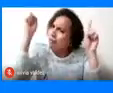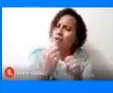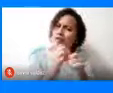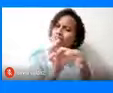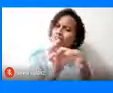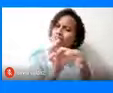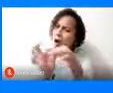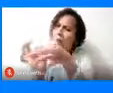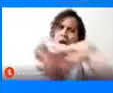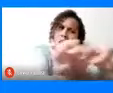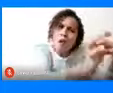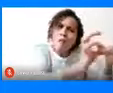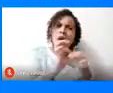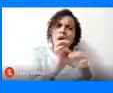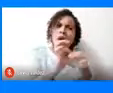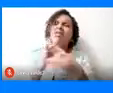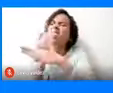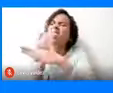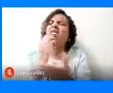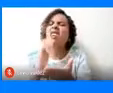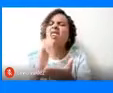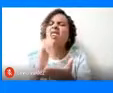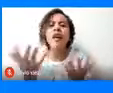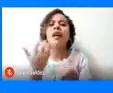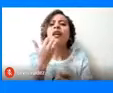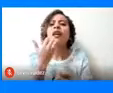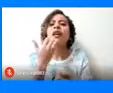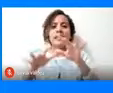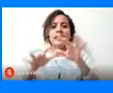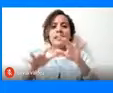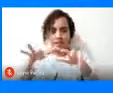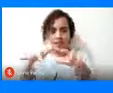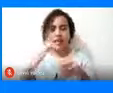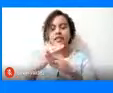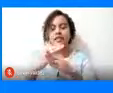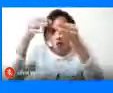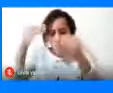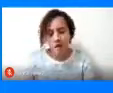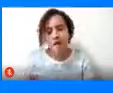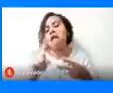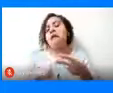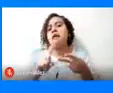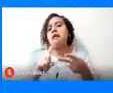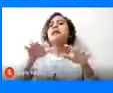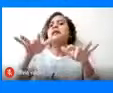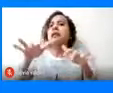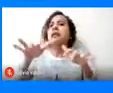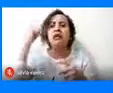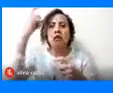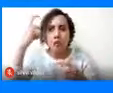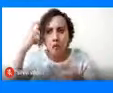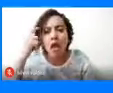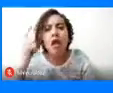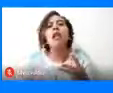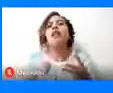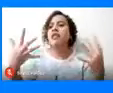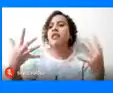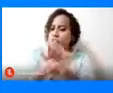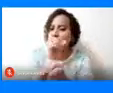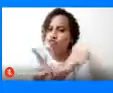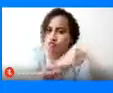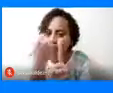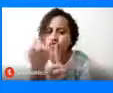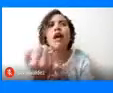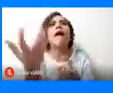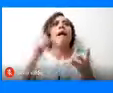manera articulada con instituciones como la Secretaría de Seguridad, la Secretaría de Gobierno, la Secretaría Integración Social,